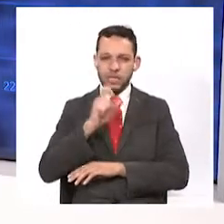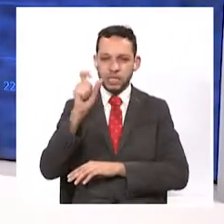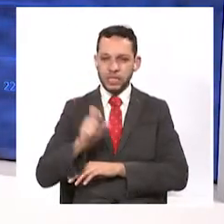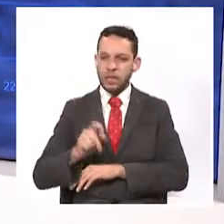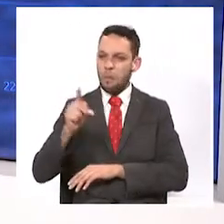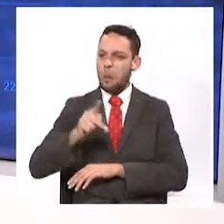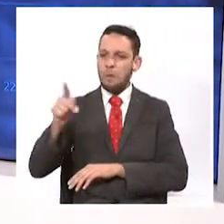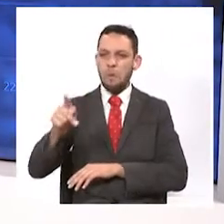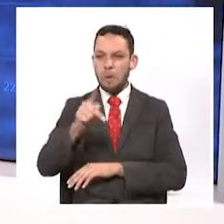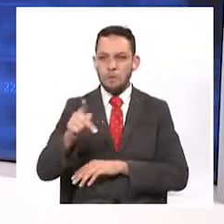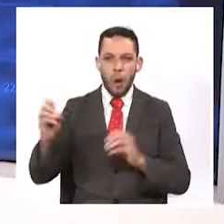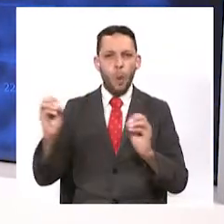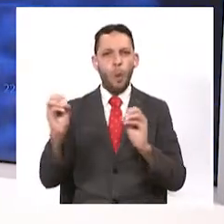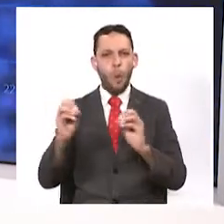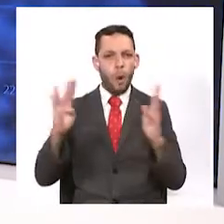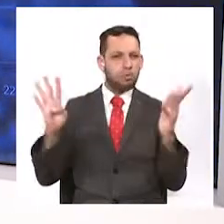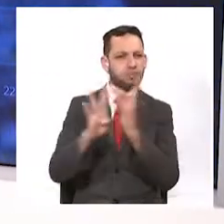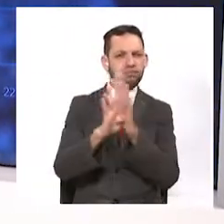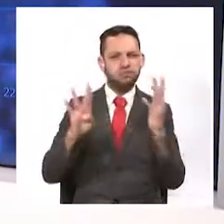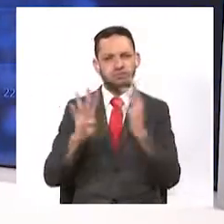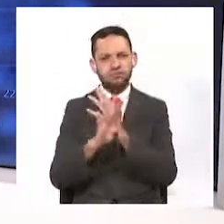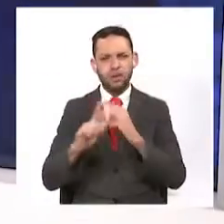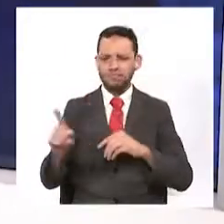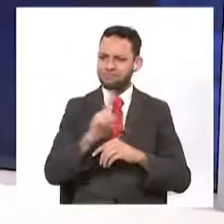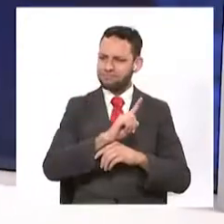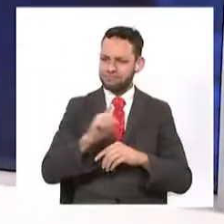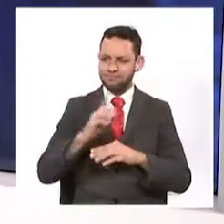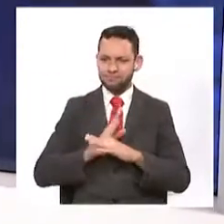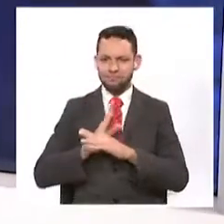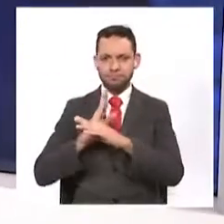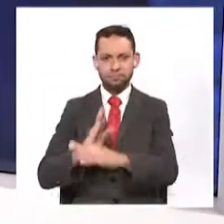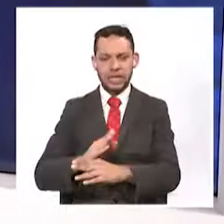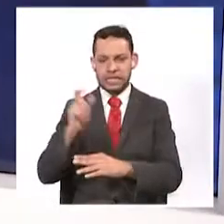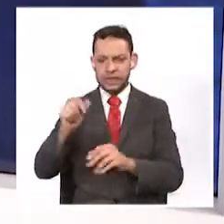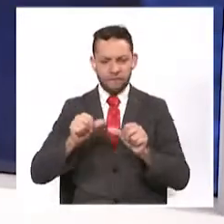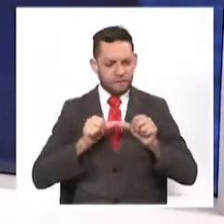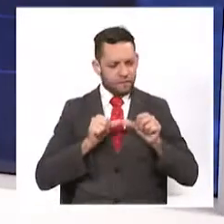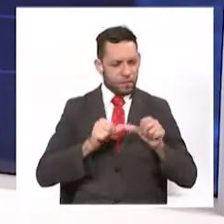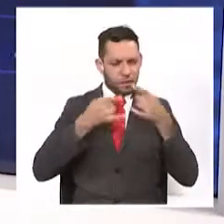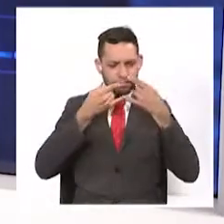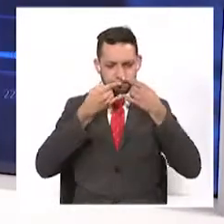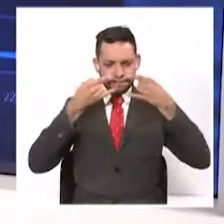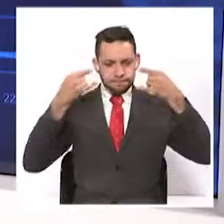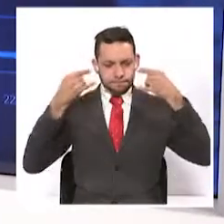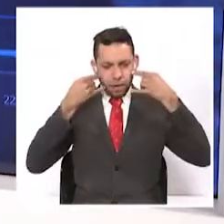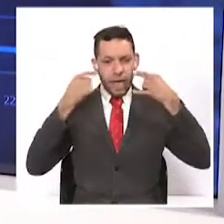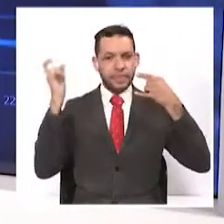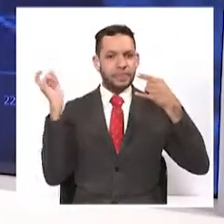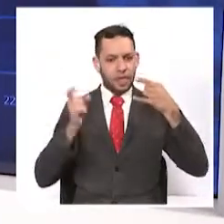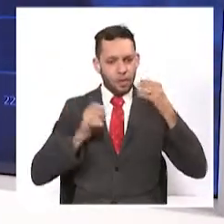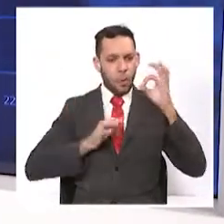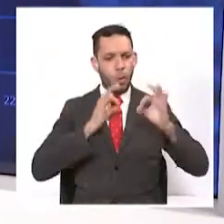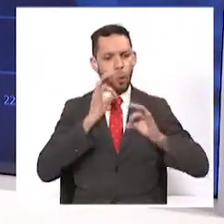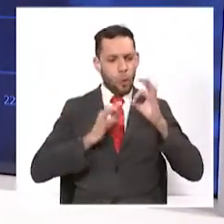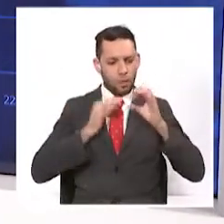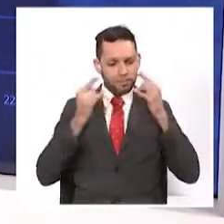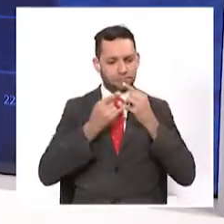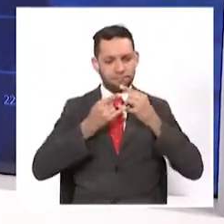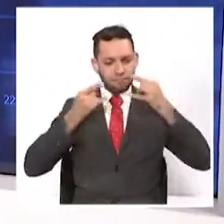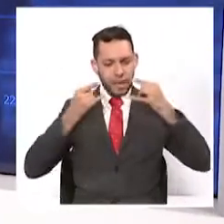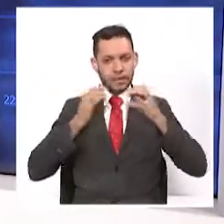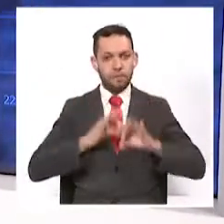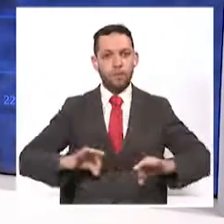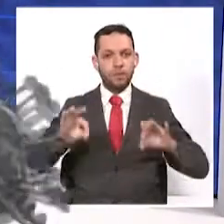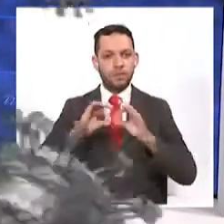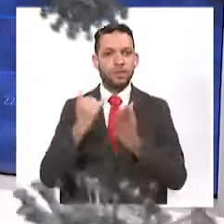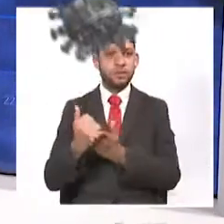Evite las aglomeraciones. Use en todo momento la mascarilla. La correcta implementación de las medidas de bioseguridad le pueden salvar la